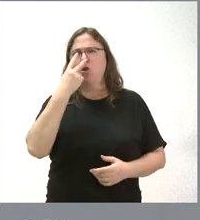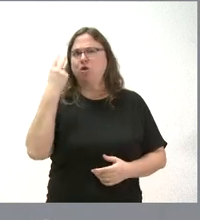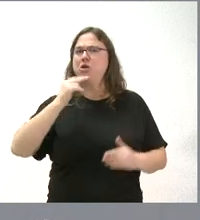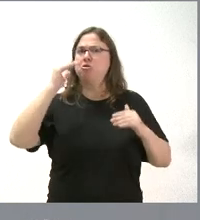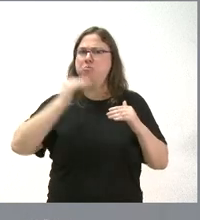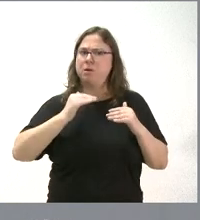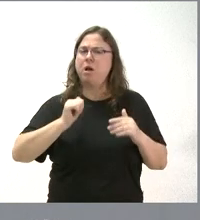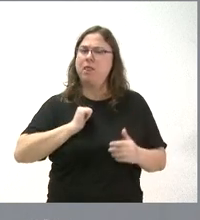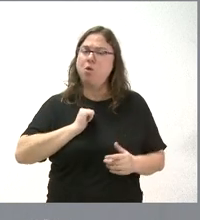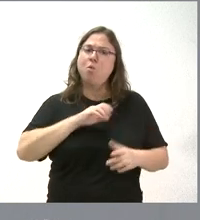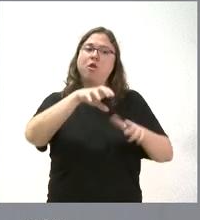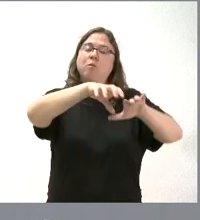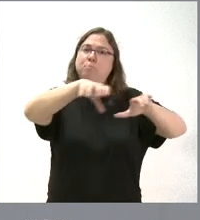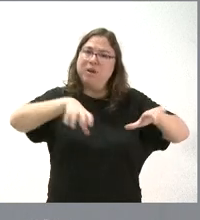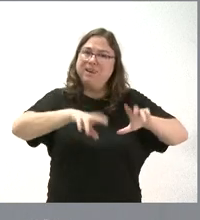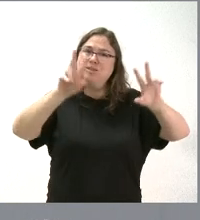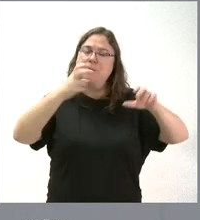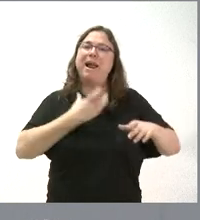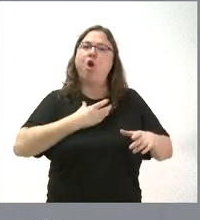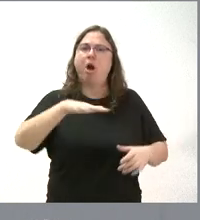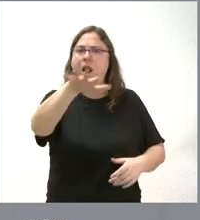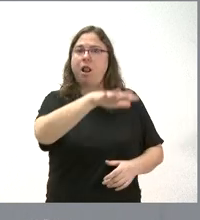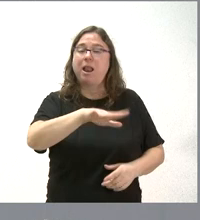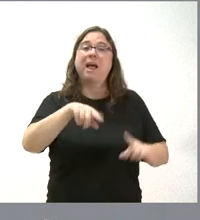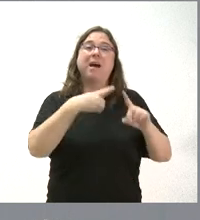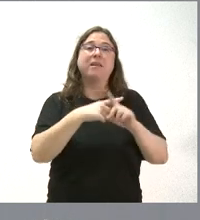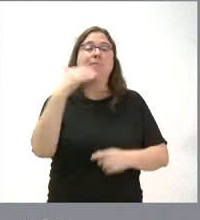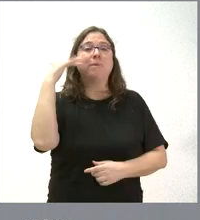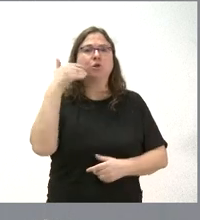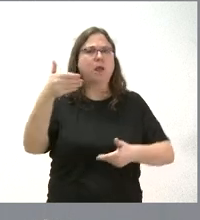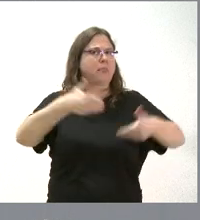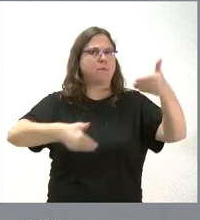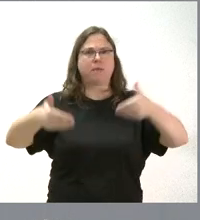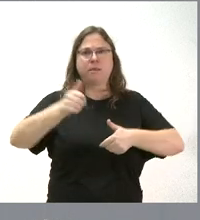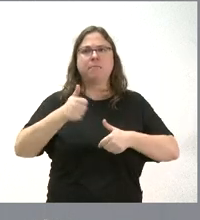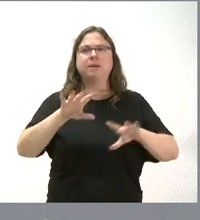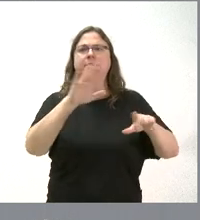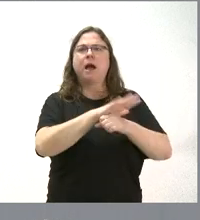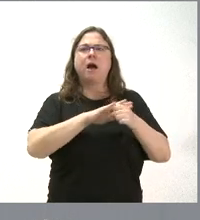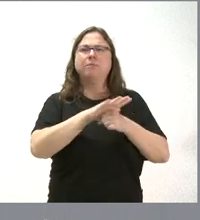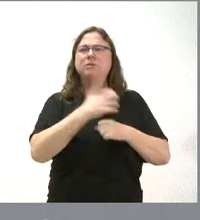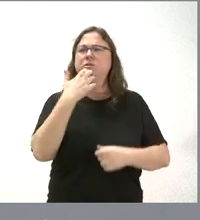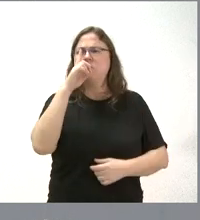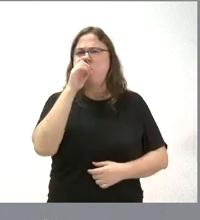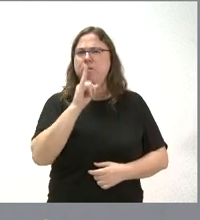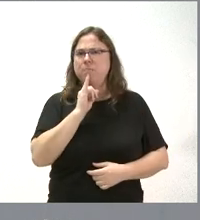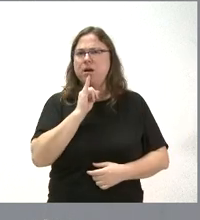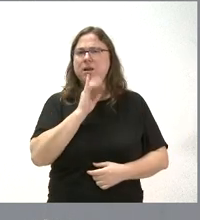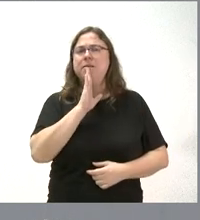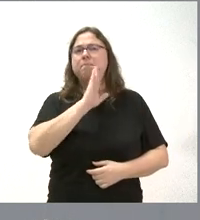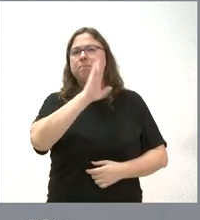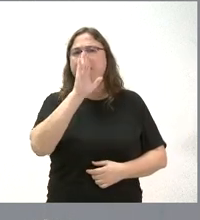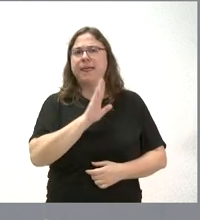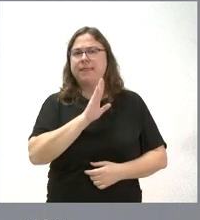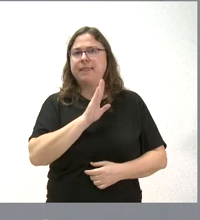nos parecía muy oportuna y está haciendo mucho éxito. Además, Soria es de las provincias con más demanda en este ámbito. Si no recuerdo mal, me parece que